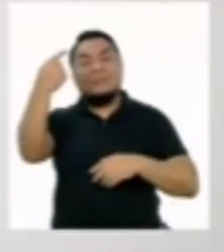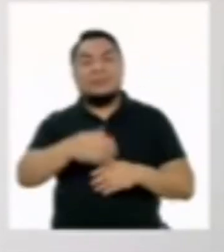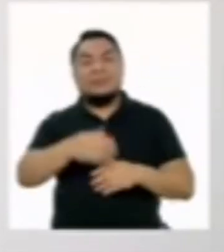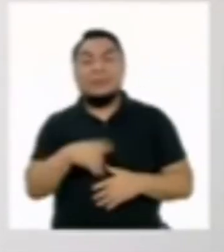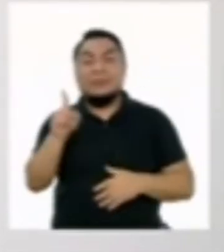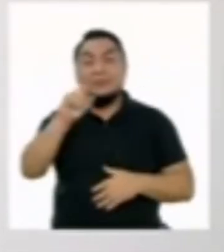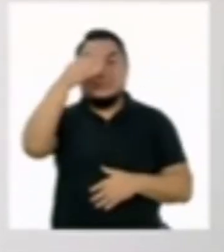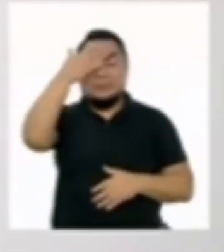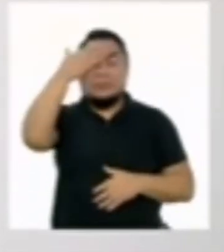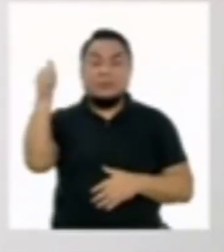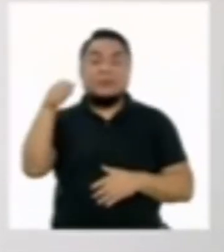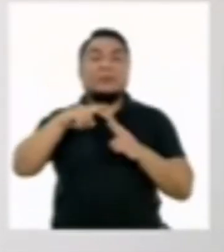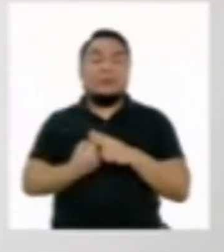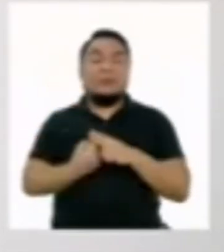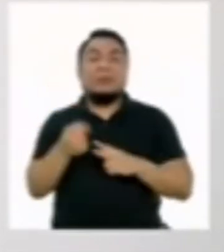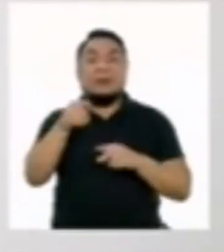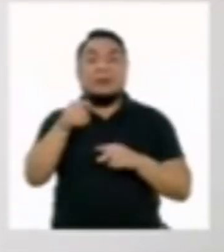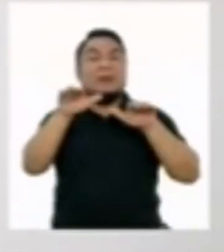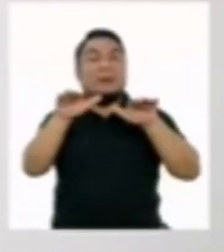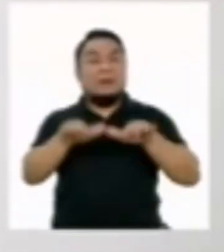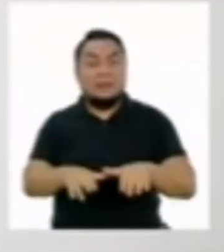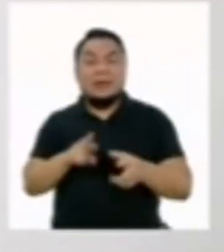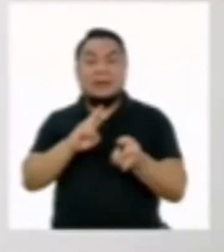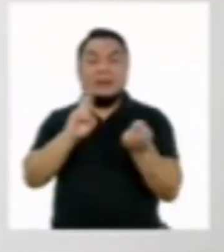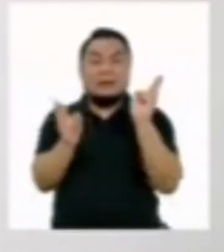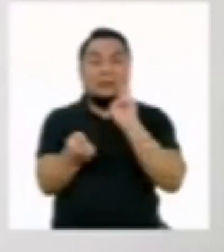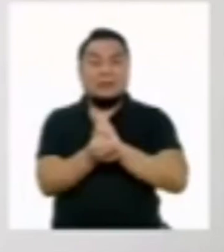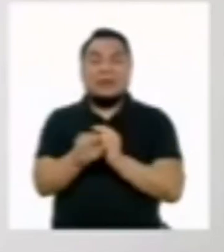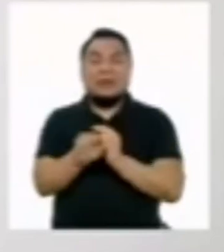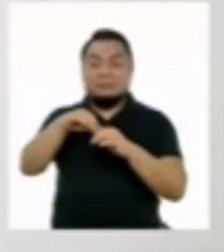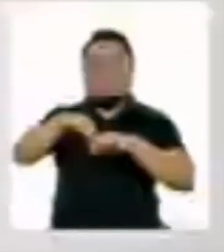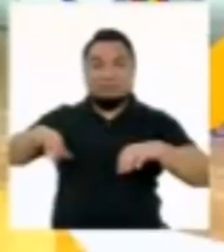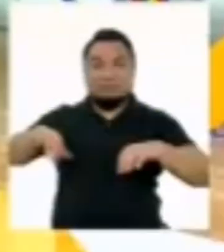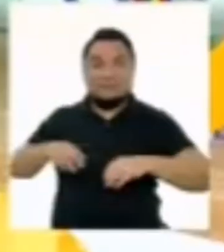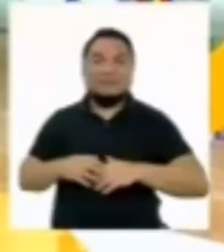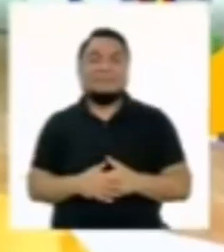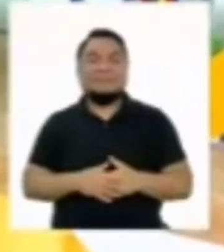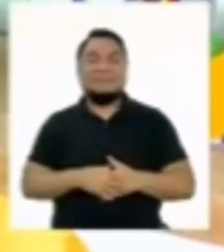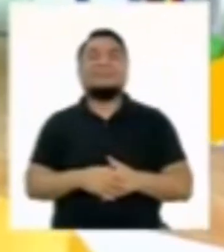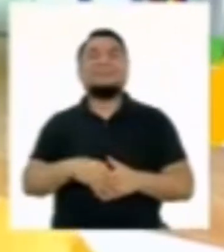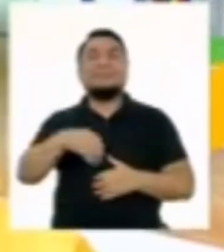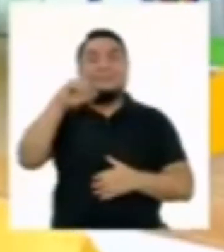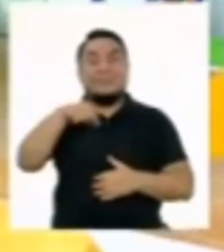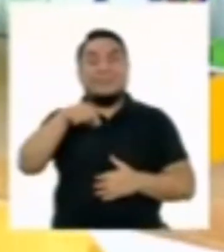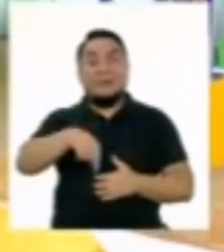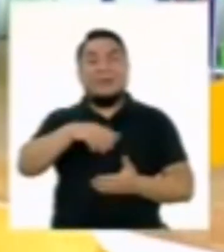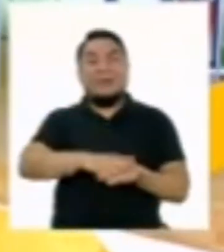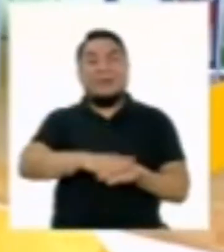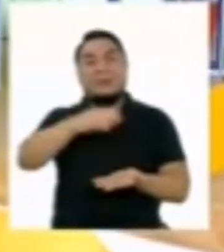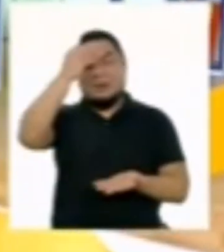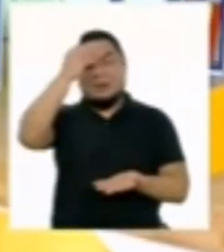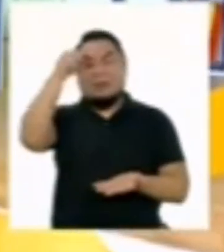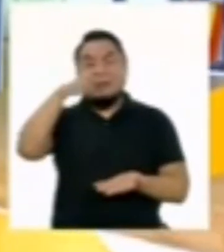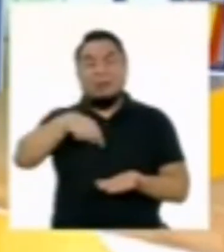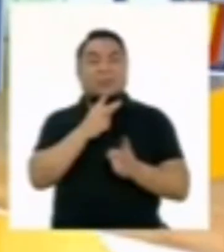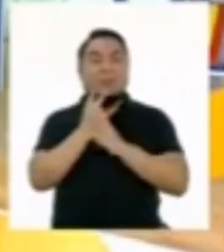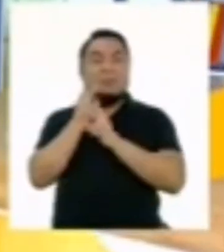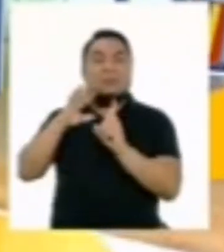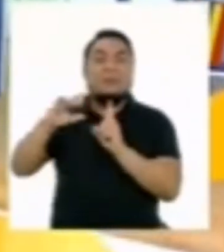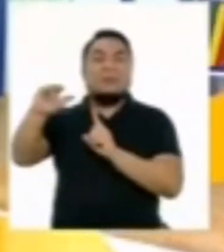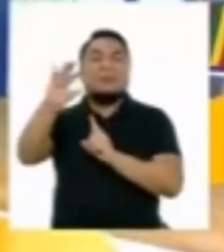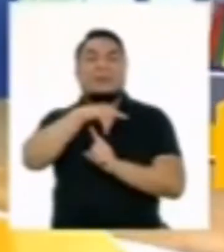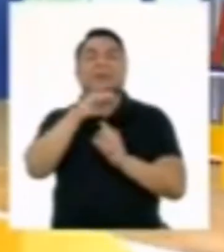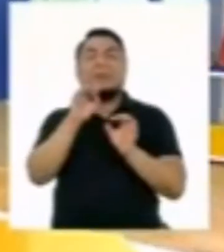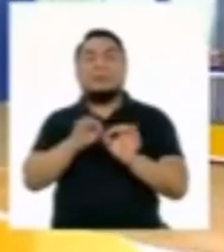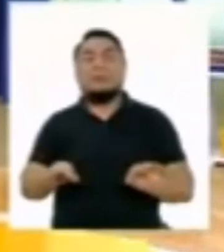Rodrigo. No se olviden de comenzar a reducir, reusar y reciclar. Hoy aprendimos que el cuidado de nuestro medio